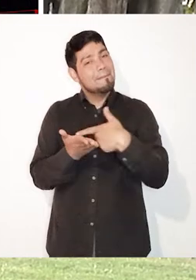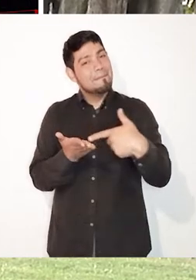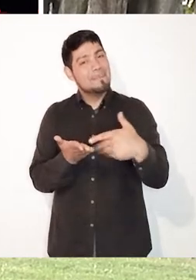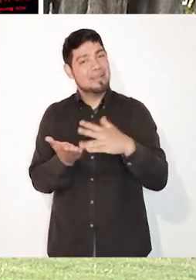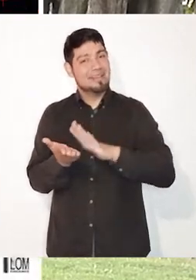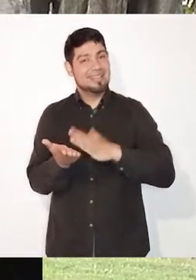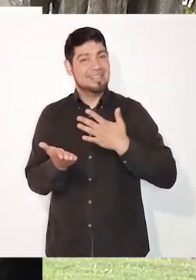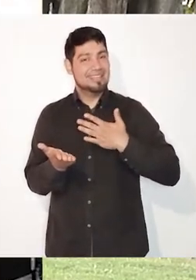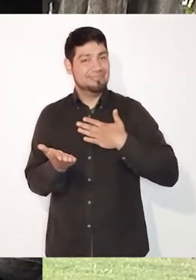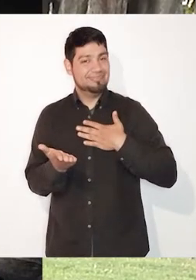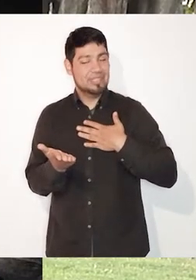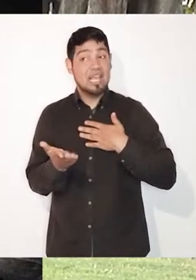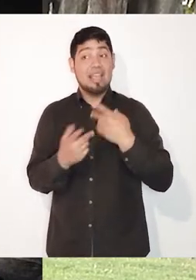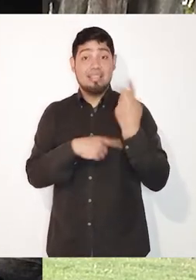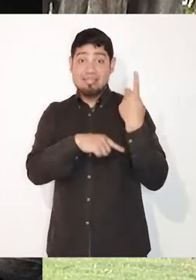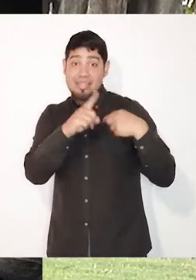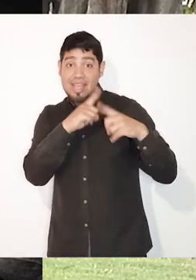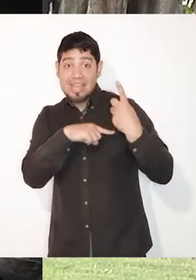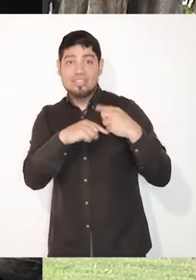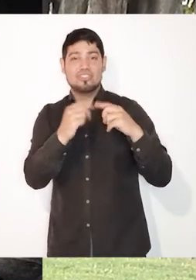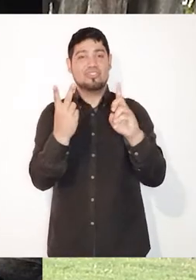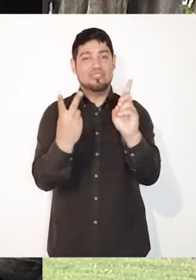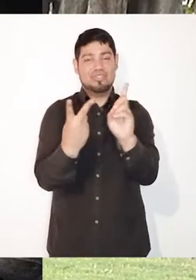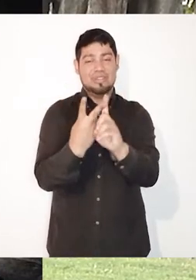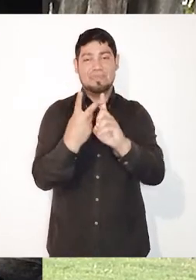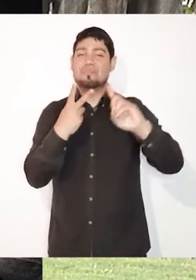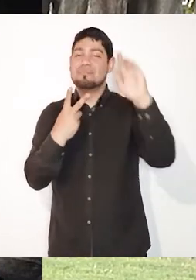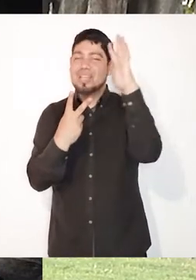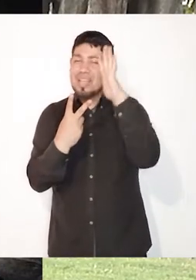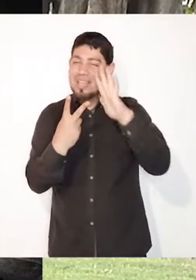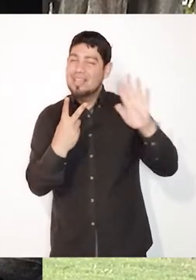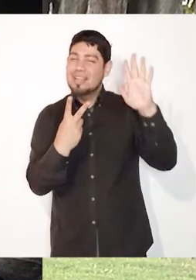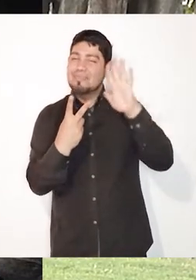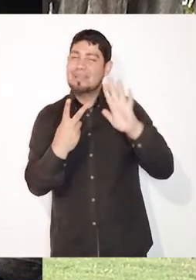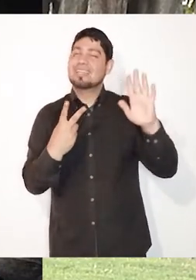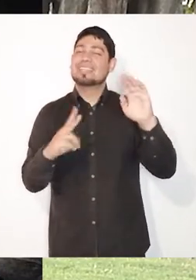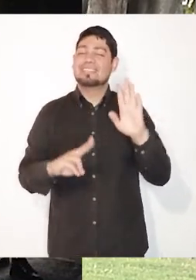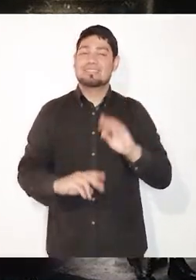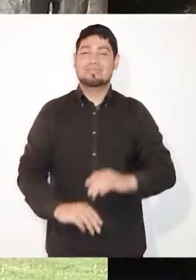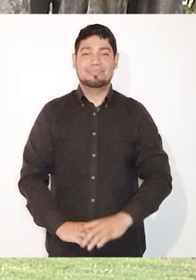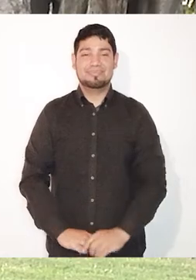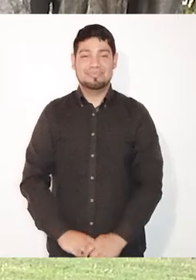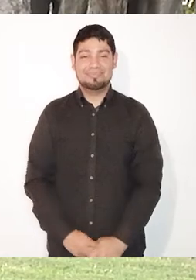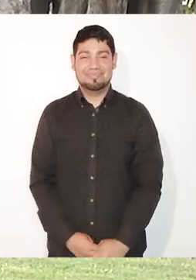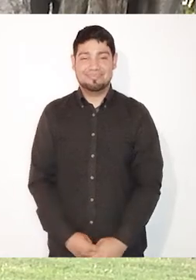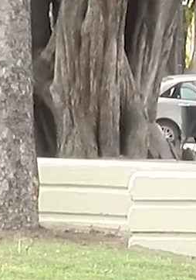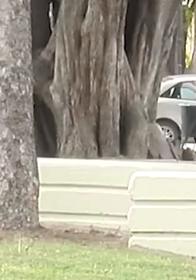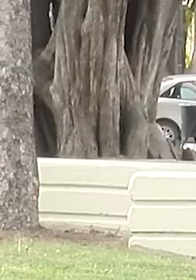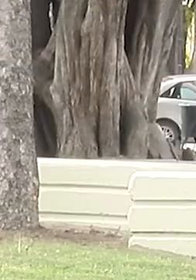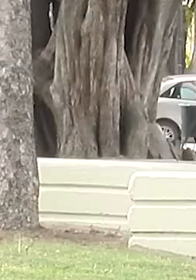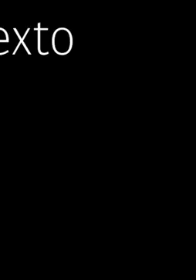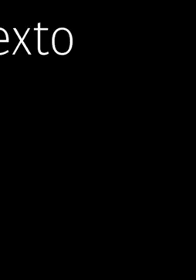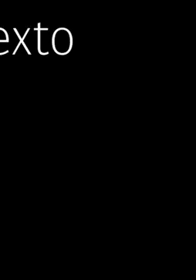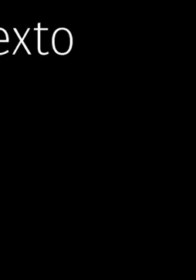mi literatura se mueve entre el ámbito histórico y el ámbito puramente ficcional.